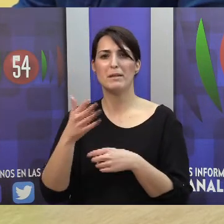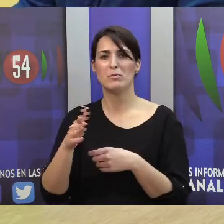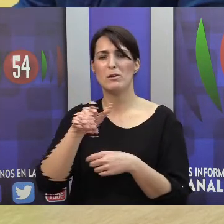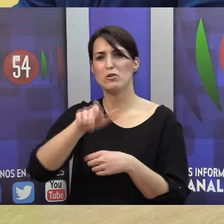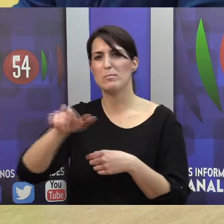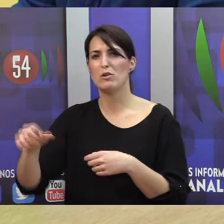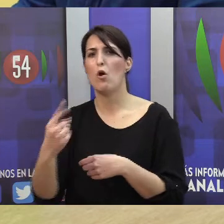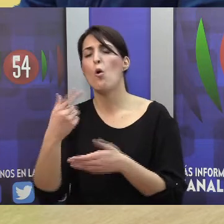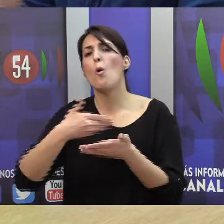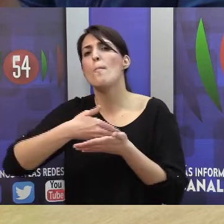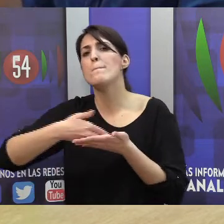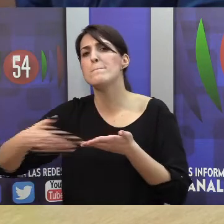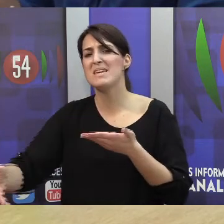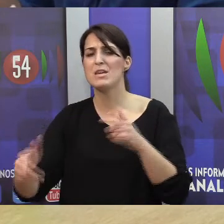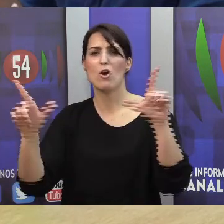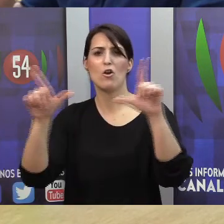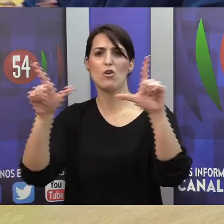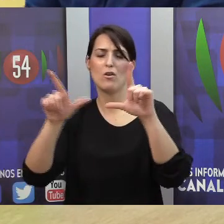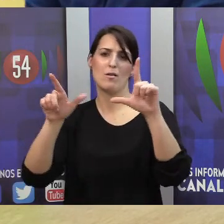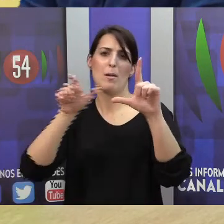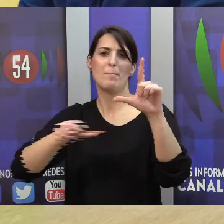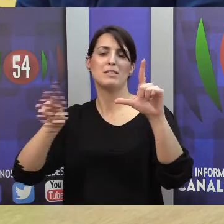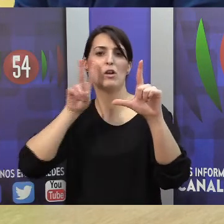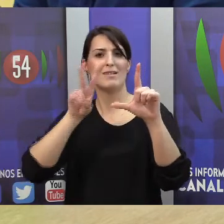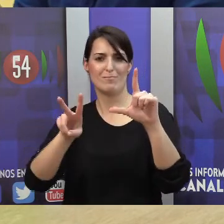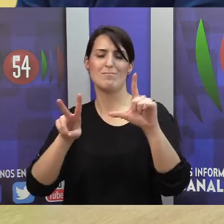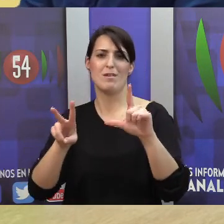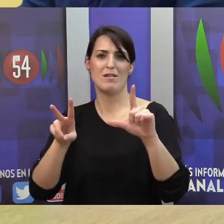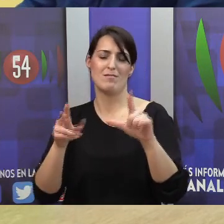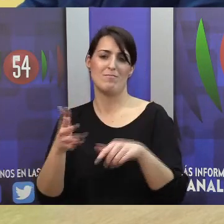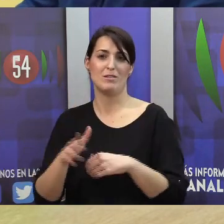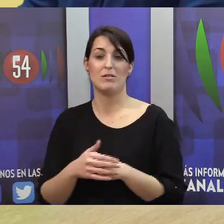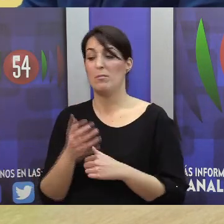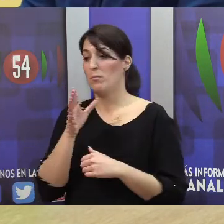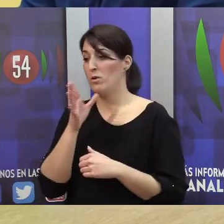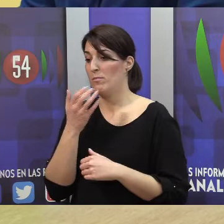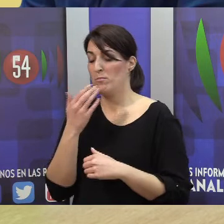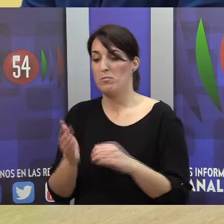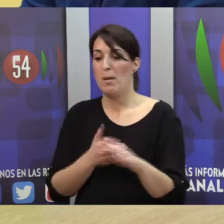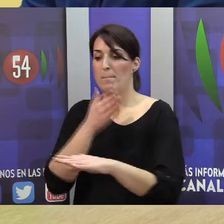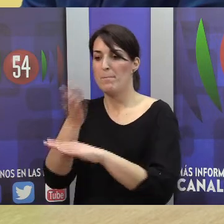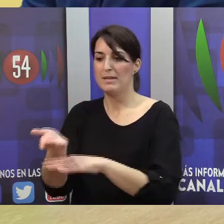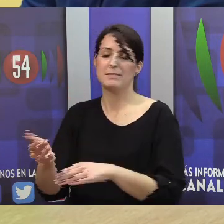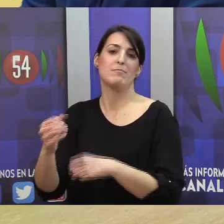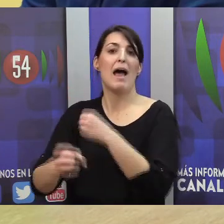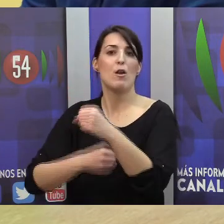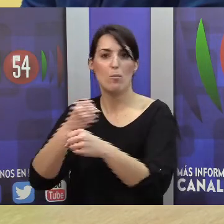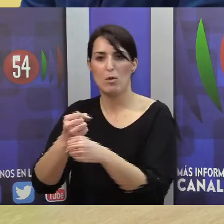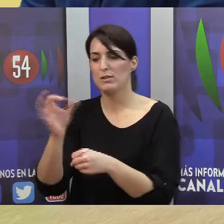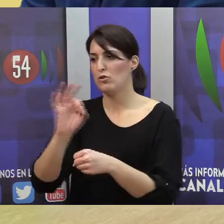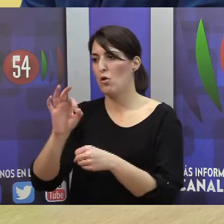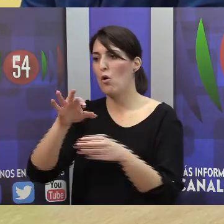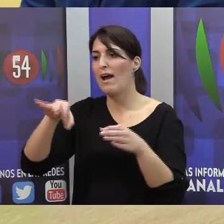de usuarios diarios, día a día. Una cifra más que importante, ¿no? Sí, Porque si tú ves ahora, vas al aeropuerto o a una